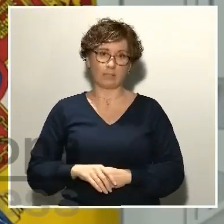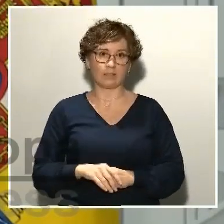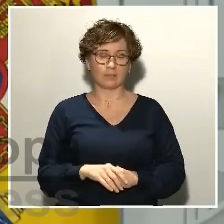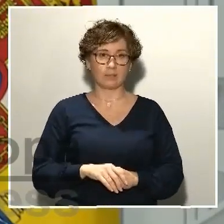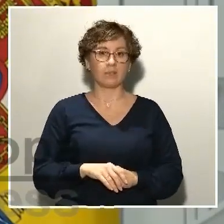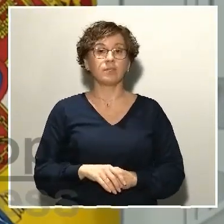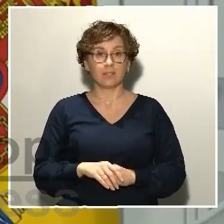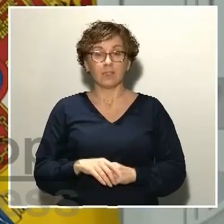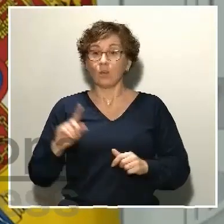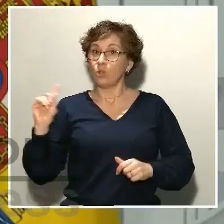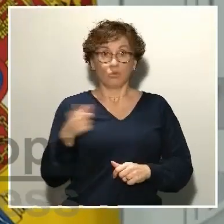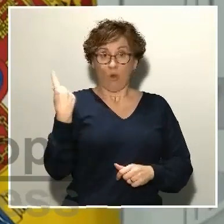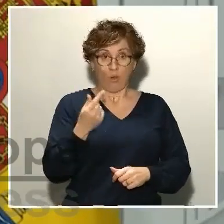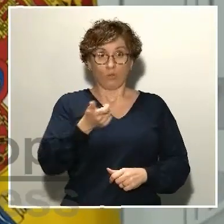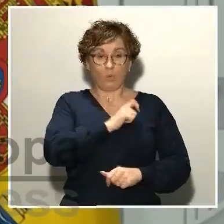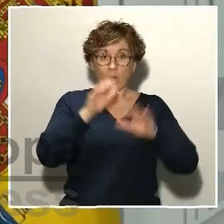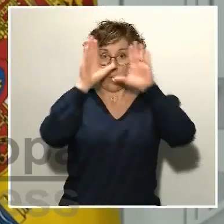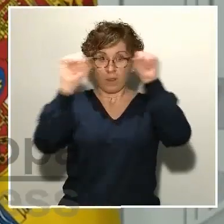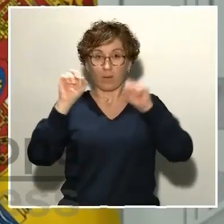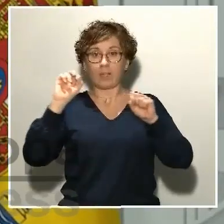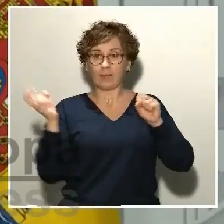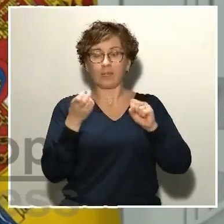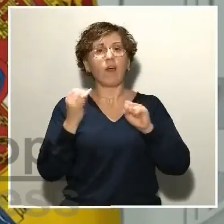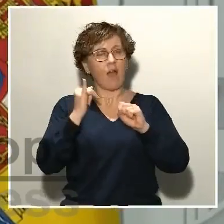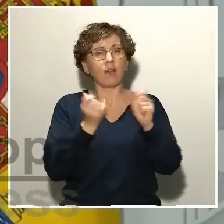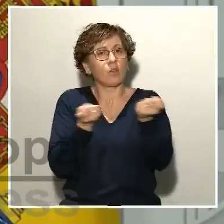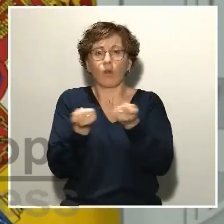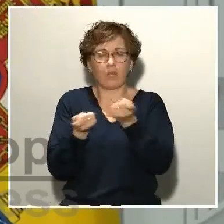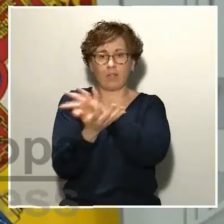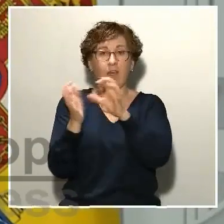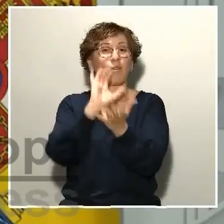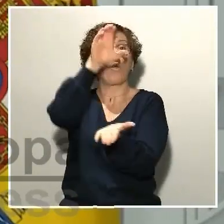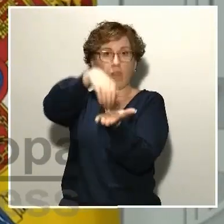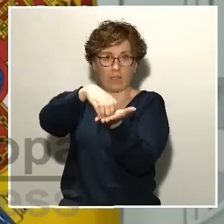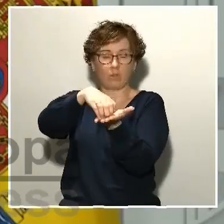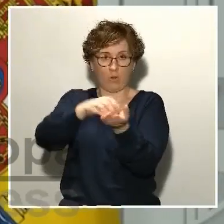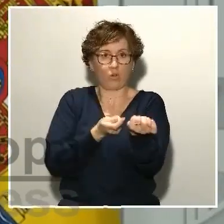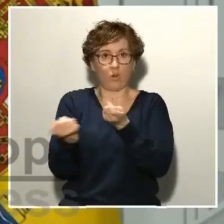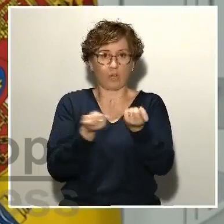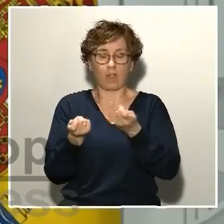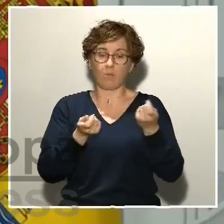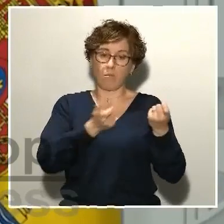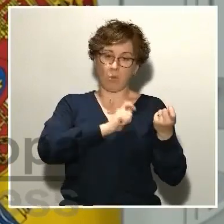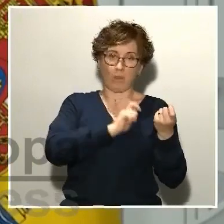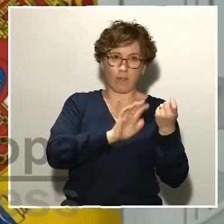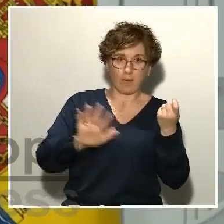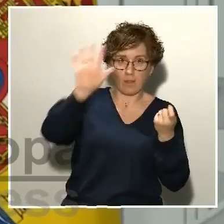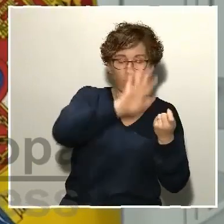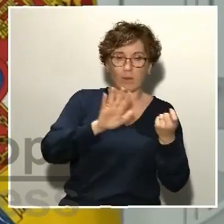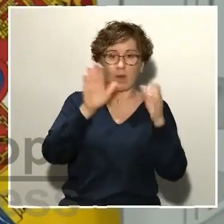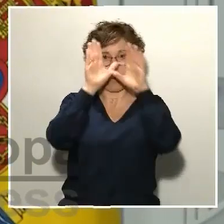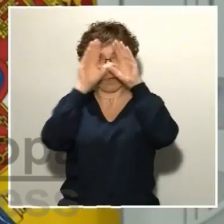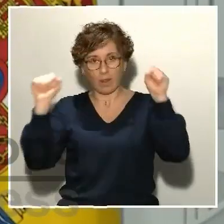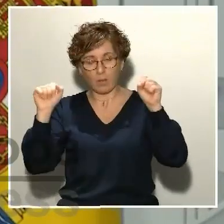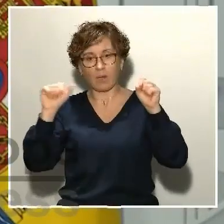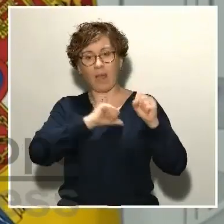fuerzas y cuerpos de seguridad mantenemos una coordinación, un centro de coordinación entre la Policía Nacional, Guardia Civil, policías autonómicas,